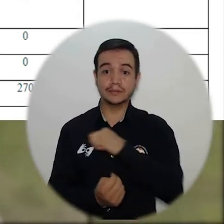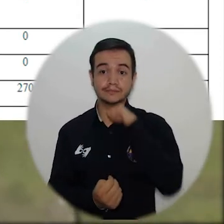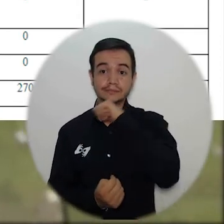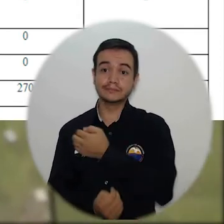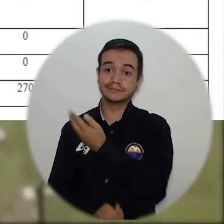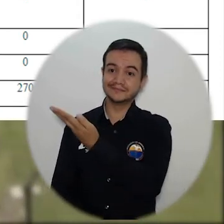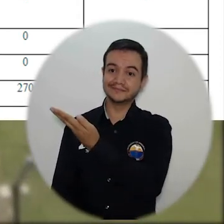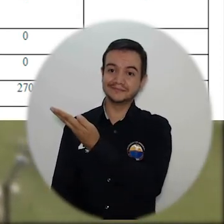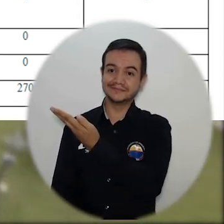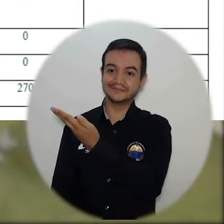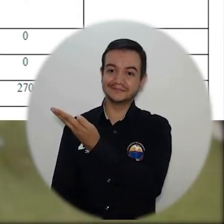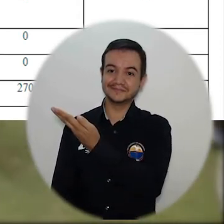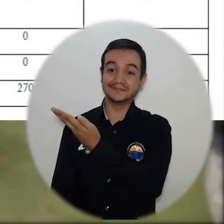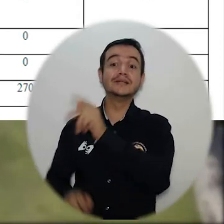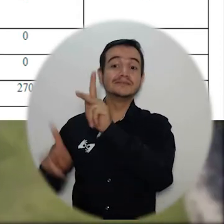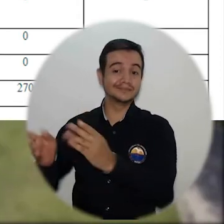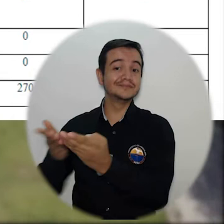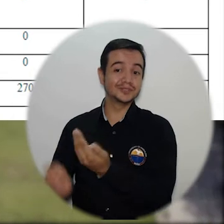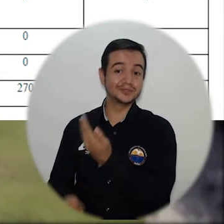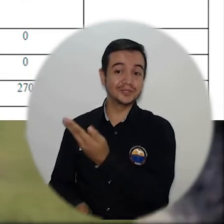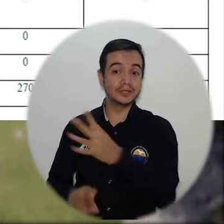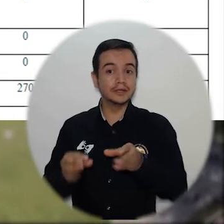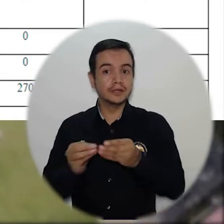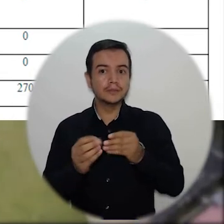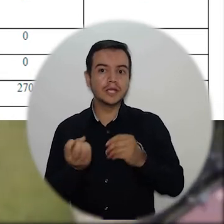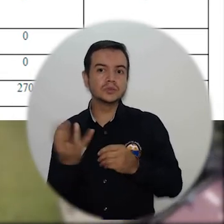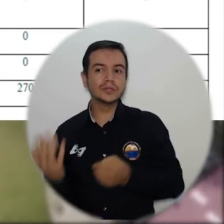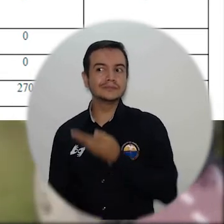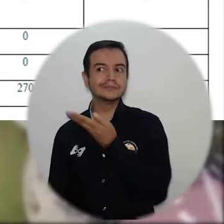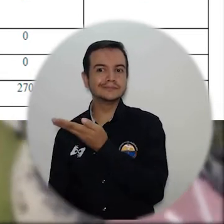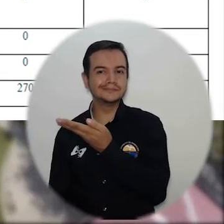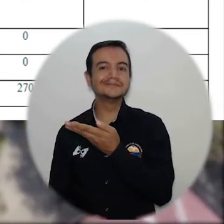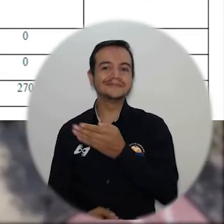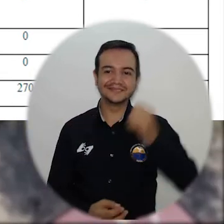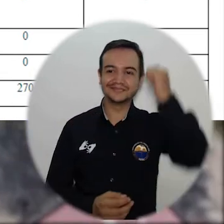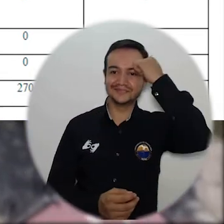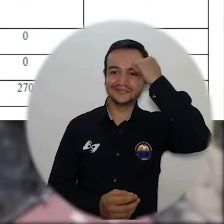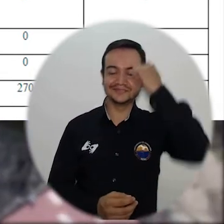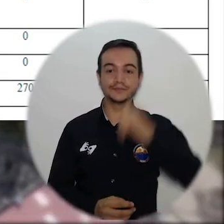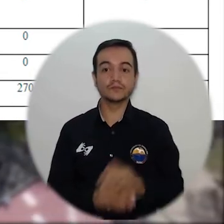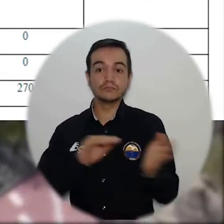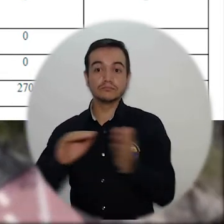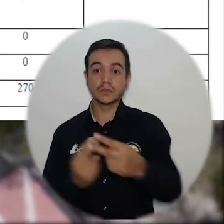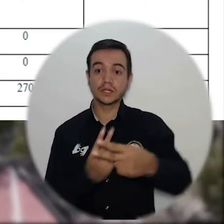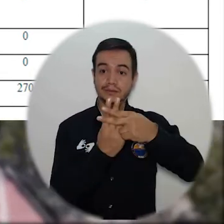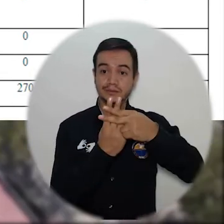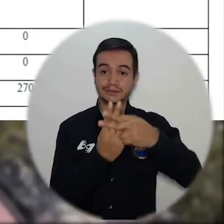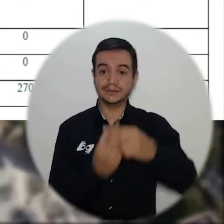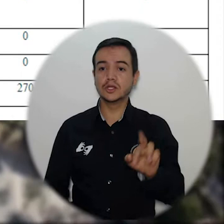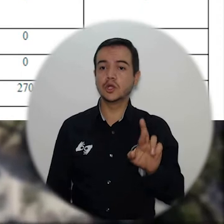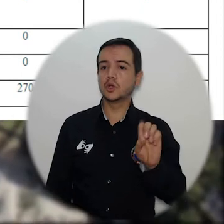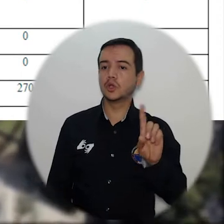Salazar, obtuvo 10.531 votos de estudiantes y 872 de docentes. El candidato número 3,